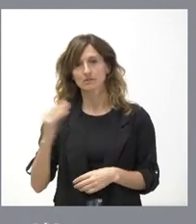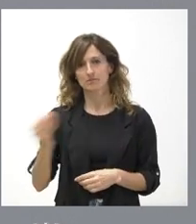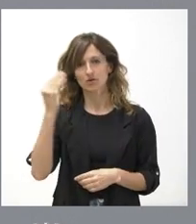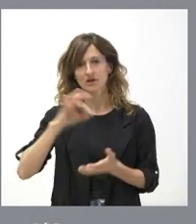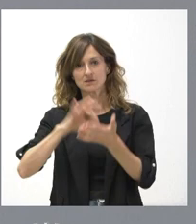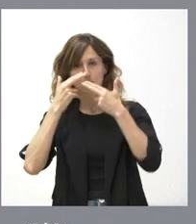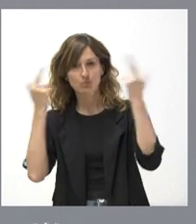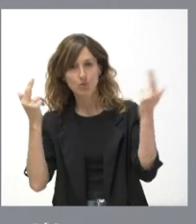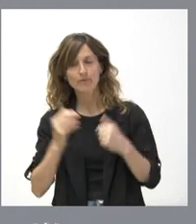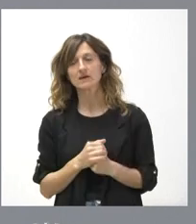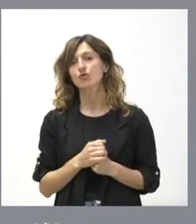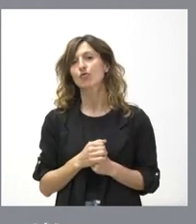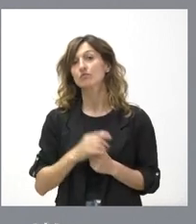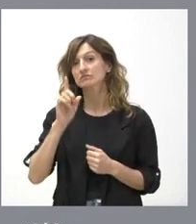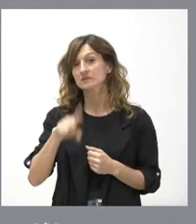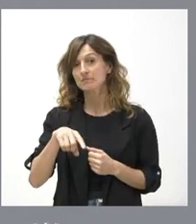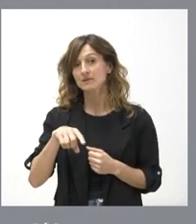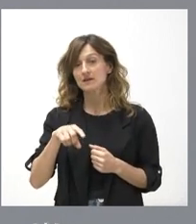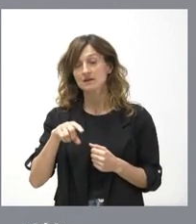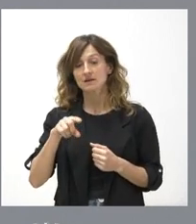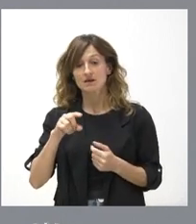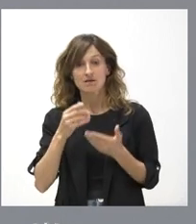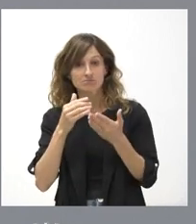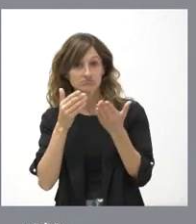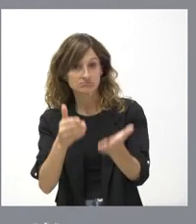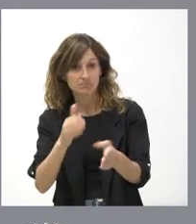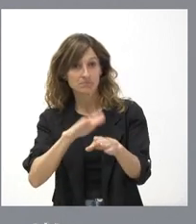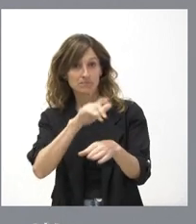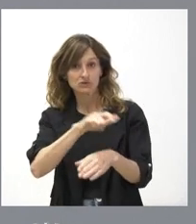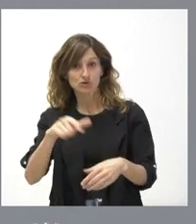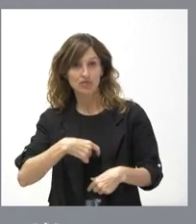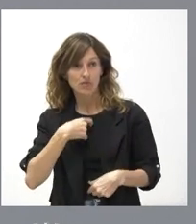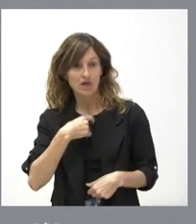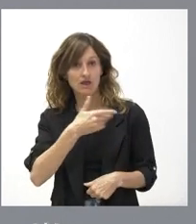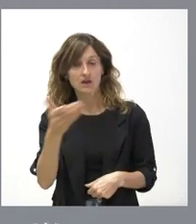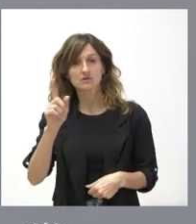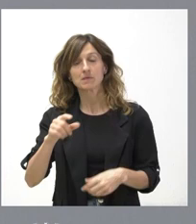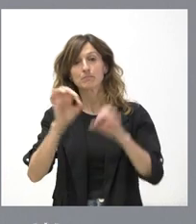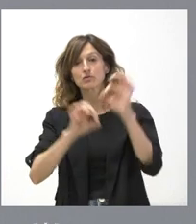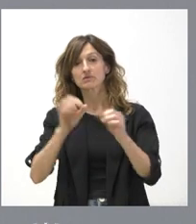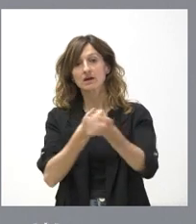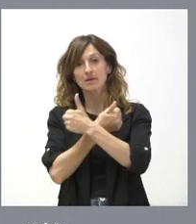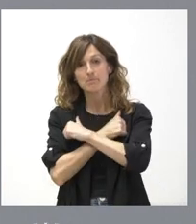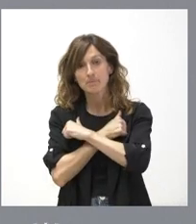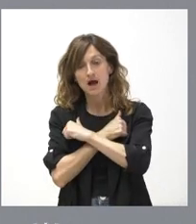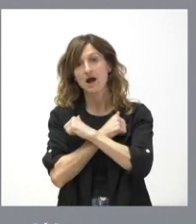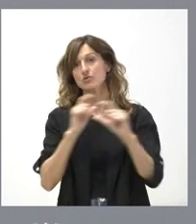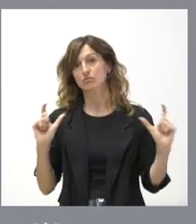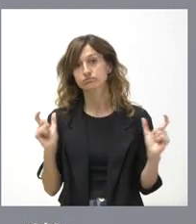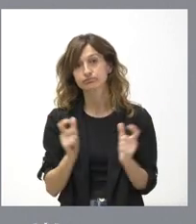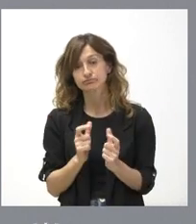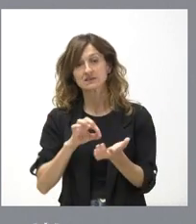servicios públicos, podamos realizar actuaciones en favor del conjunto de los ciudadanos y podamos tener una tasa de paro y una situación de